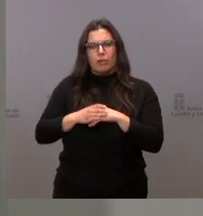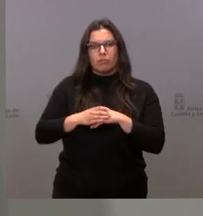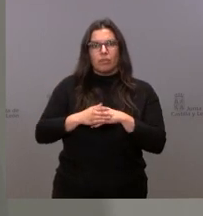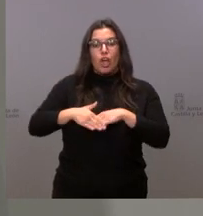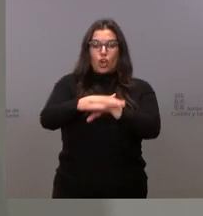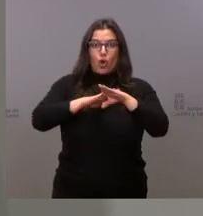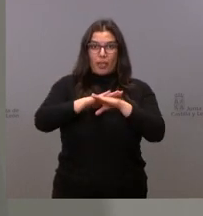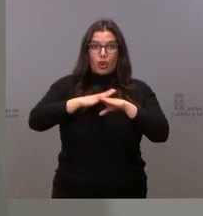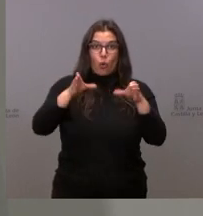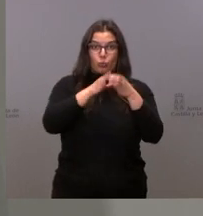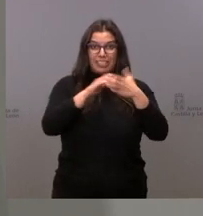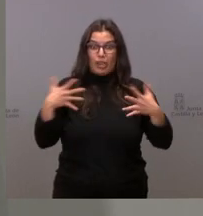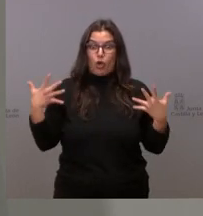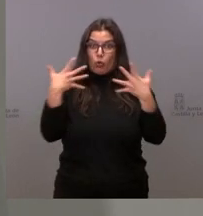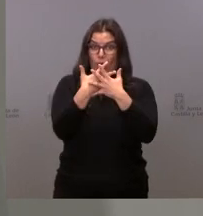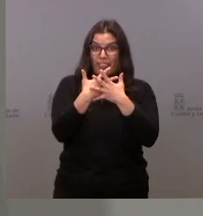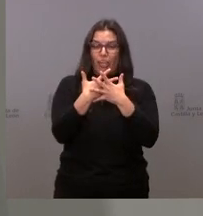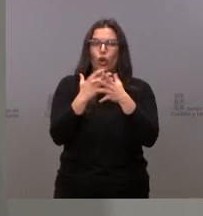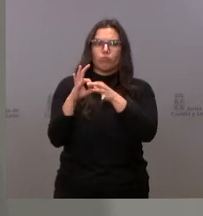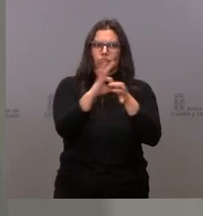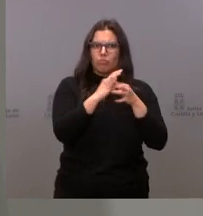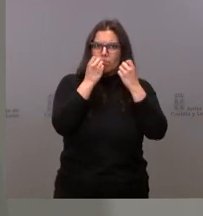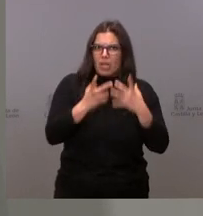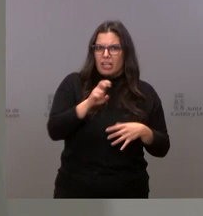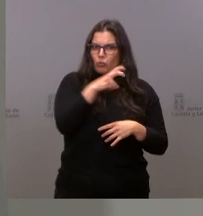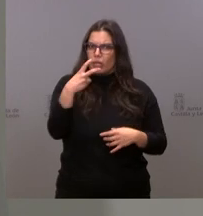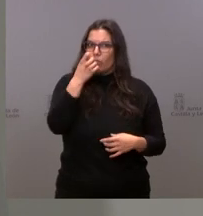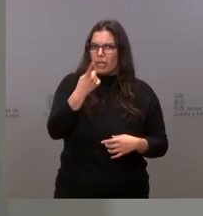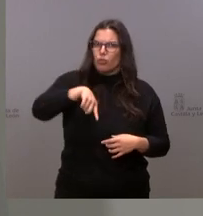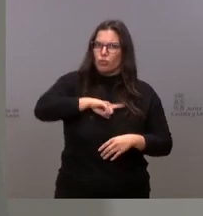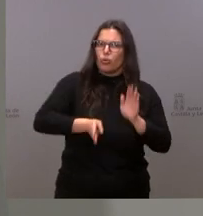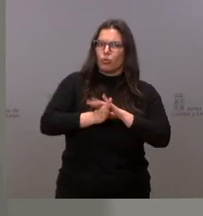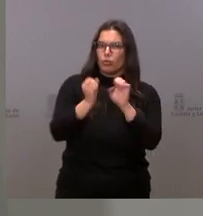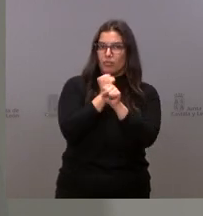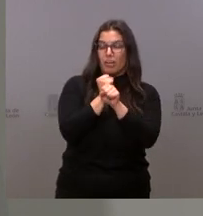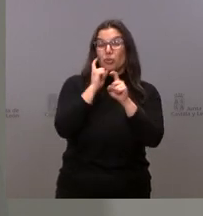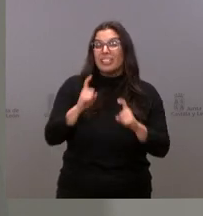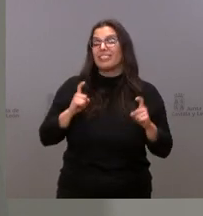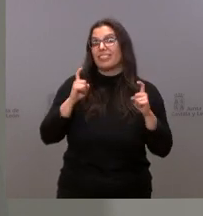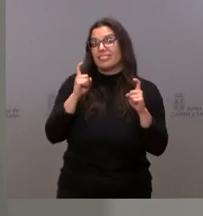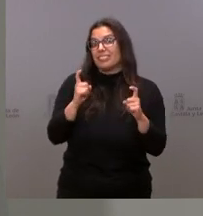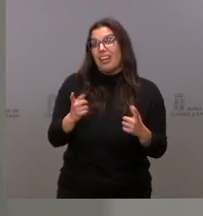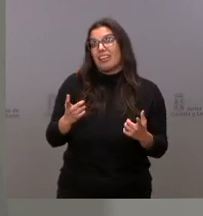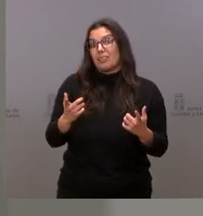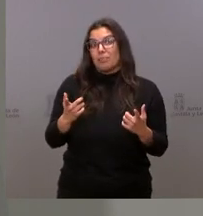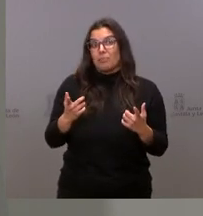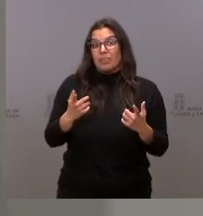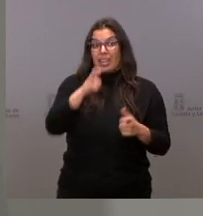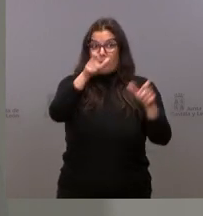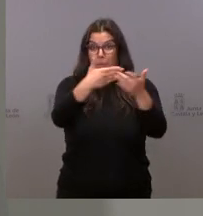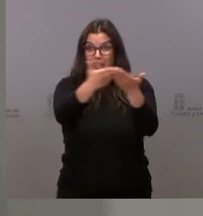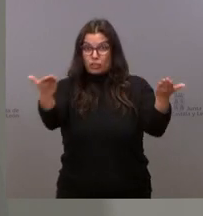coalición que está dando buenos resultados. Y vamos a seguir trabajando. Y vamos a tratar de que nuestros ciudadanos